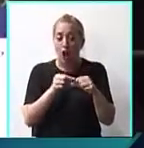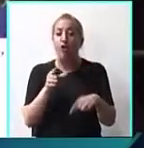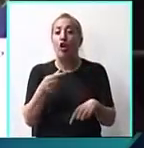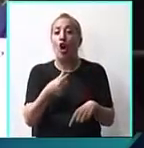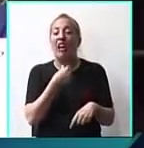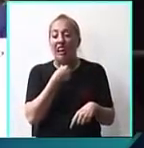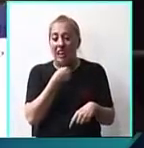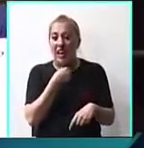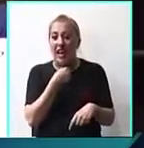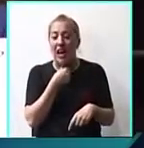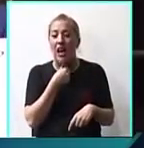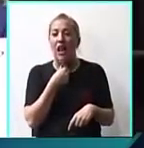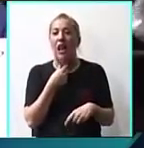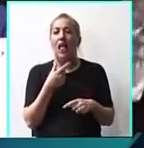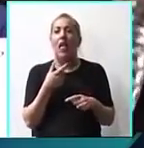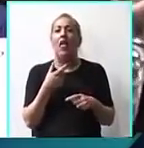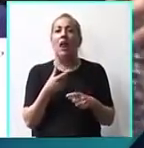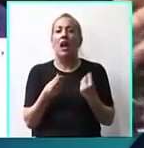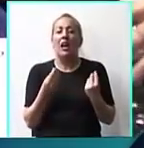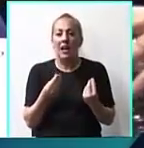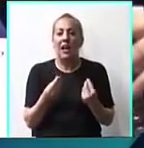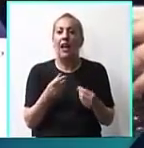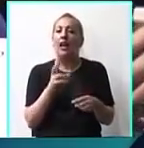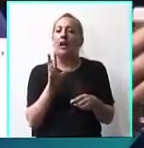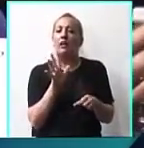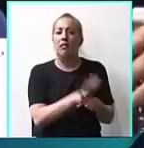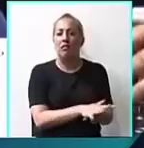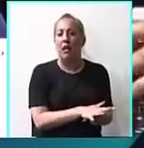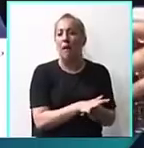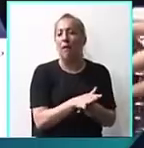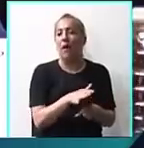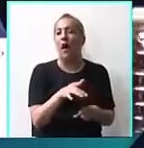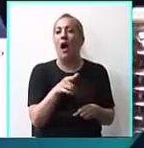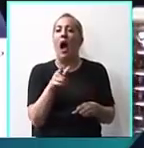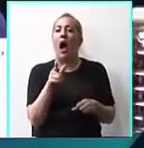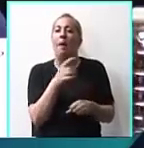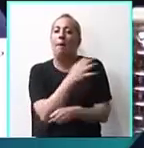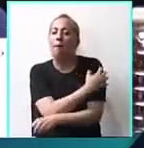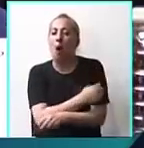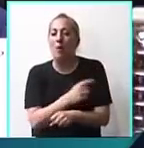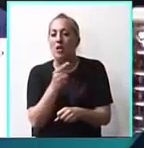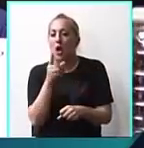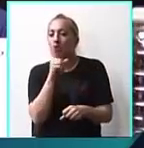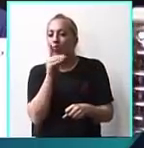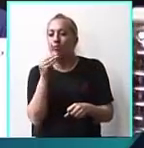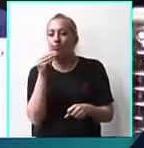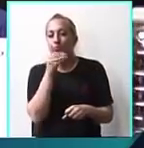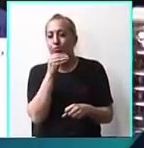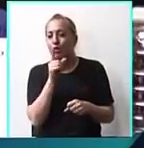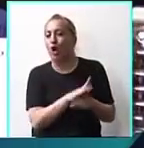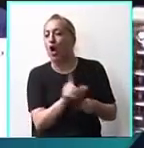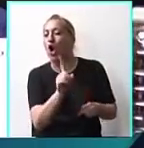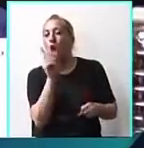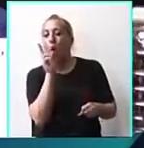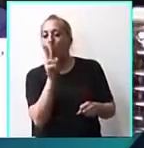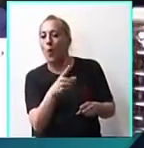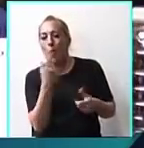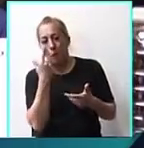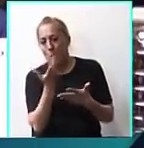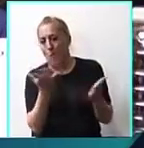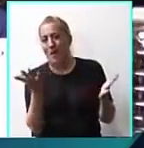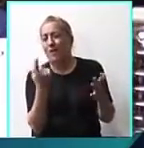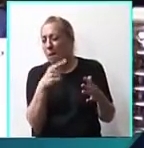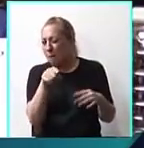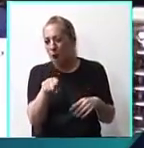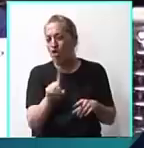blindar la pobreza, pretenden que no se note, pero eso no se